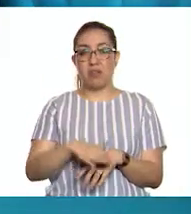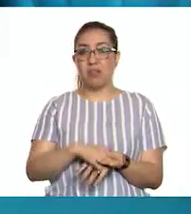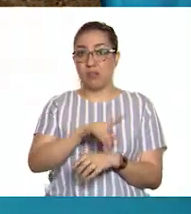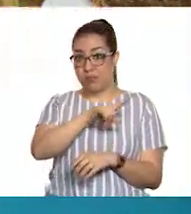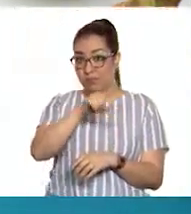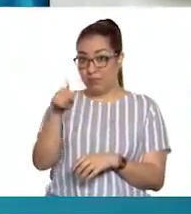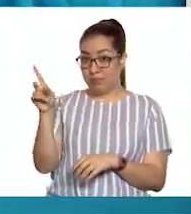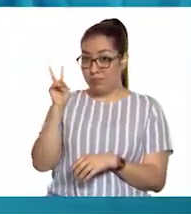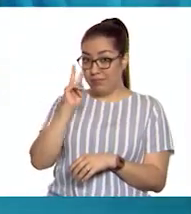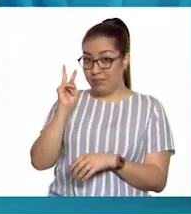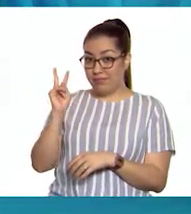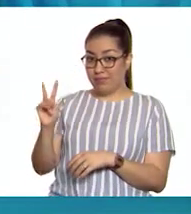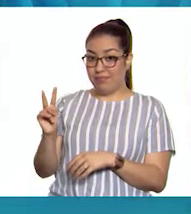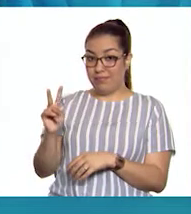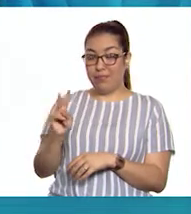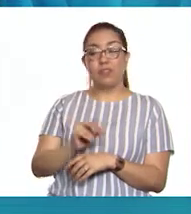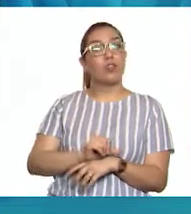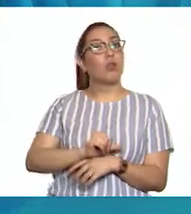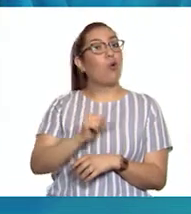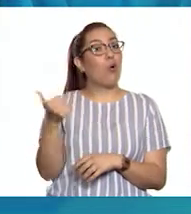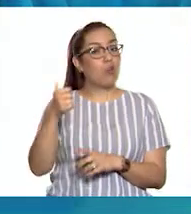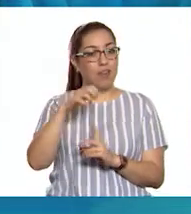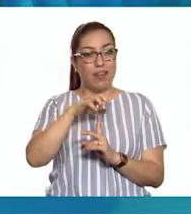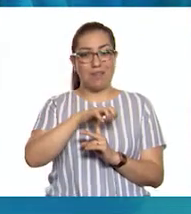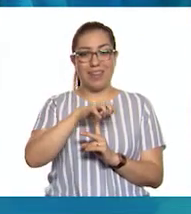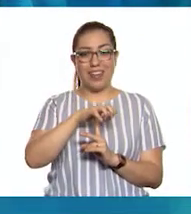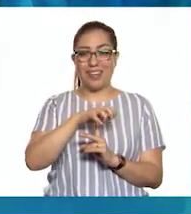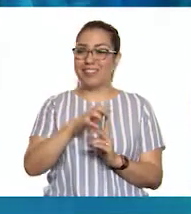en casa la siguiente imagen.